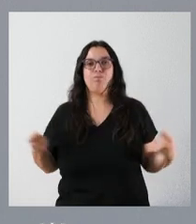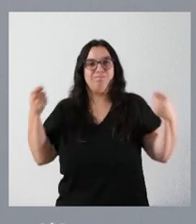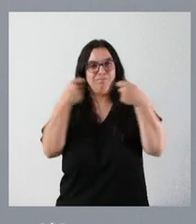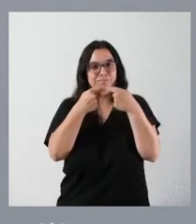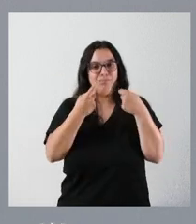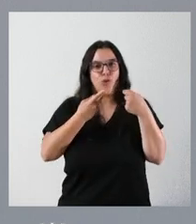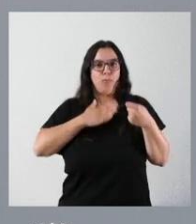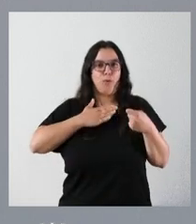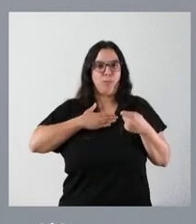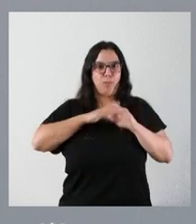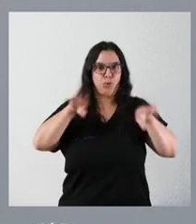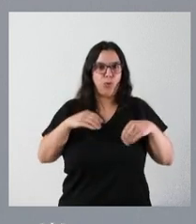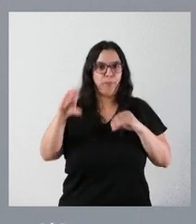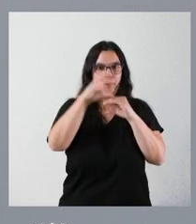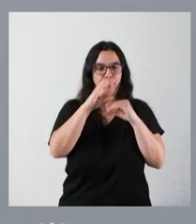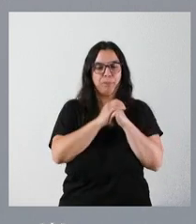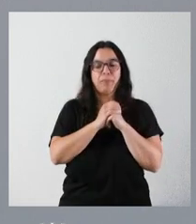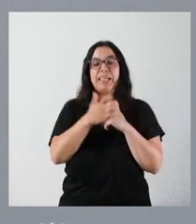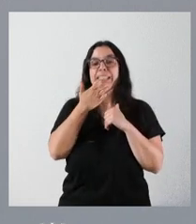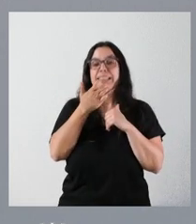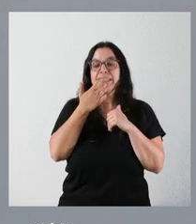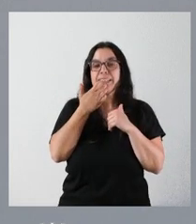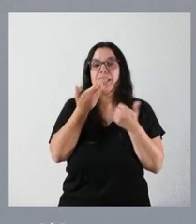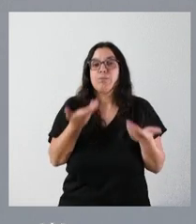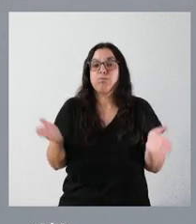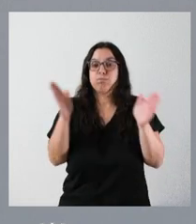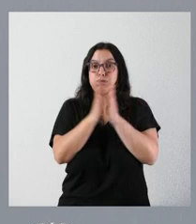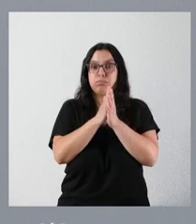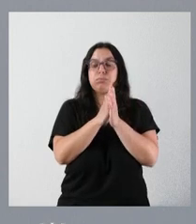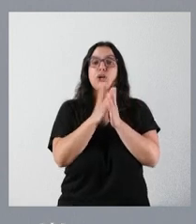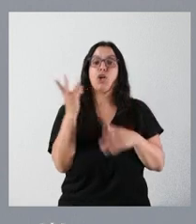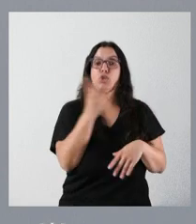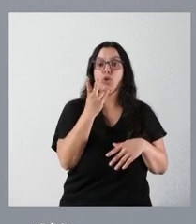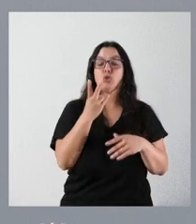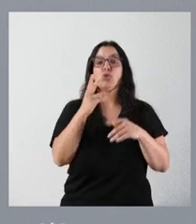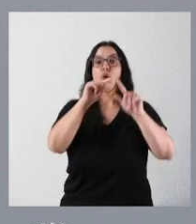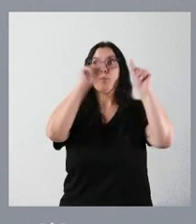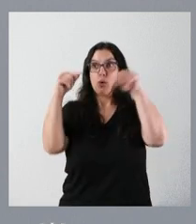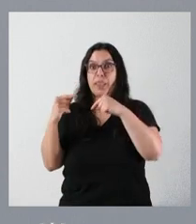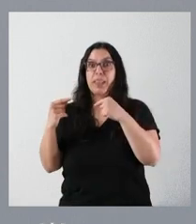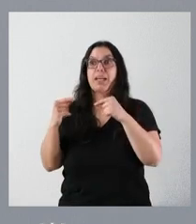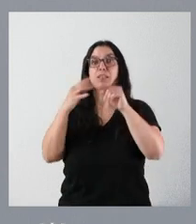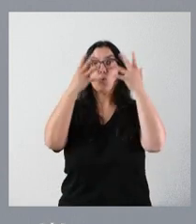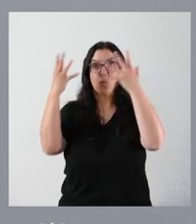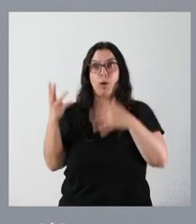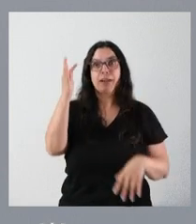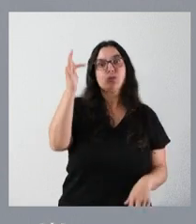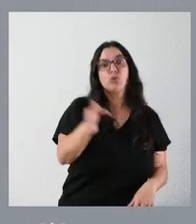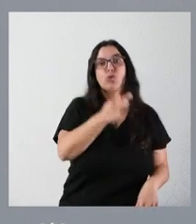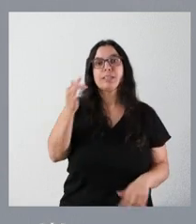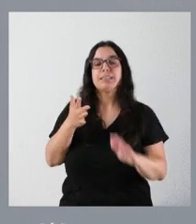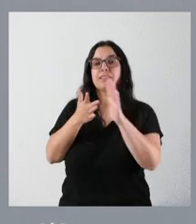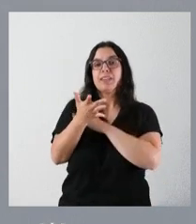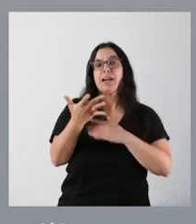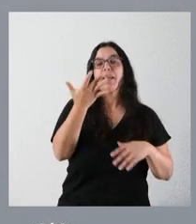de la Unión Europea. Si sumamos ambos expedientes y las nueve provincias, como les digo, estamos hablando de más